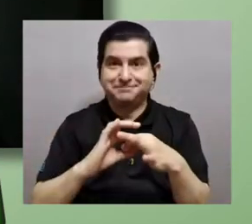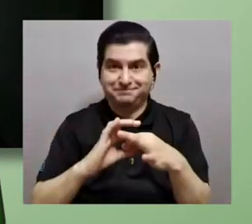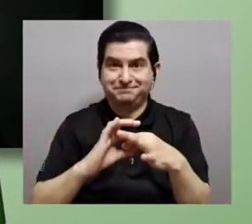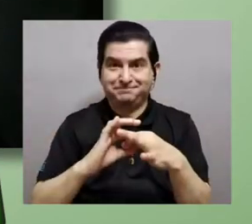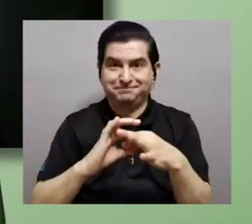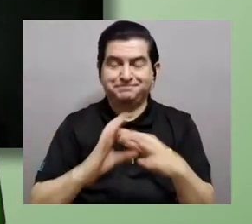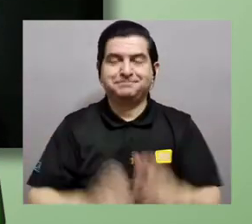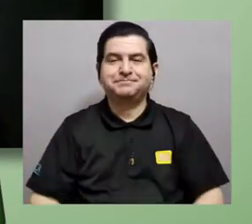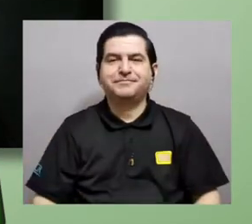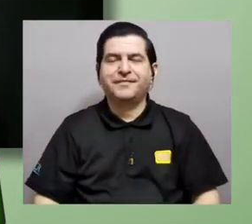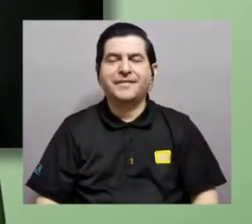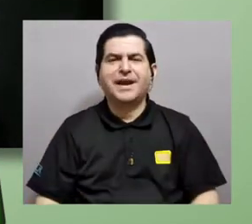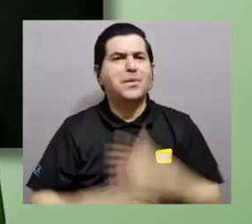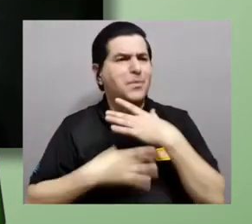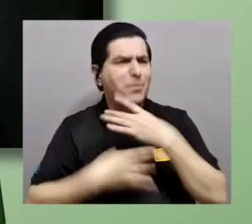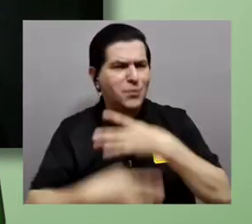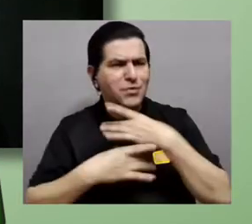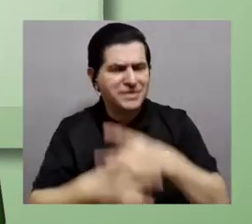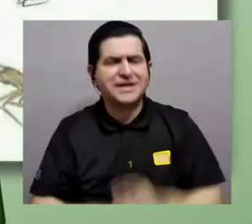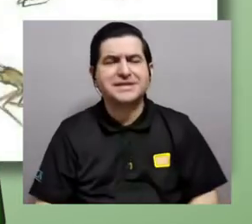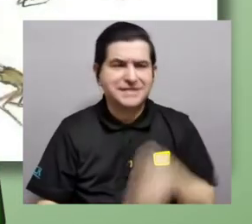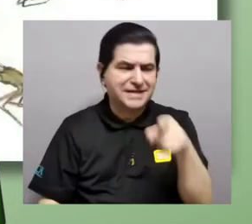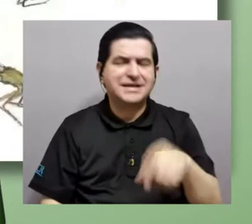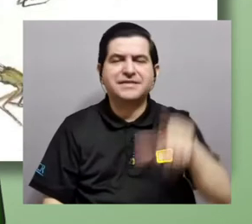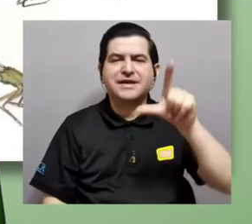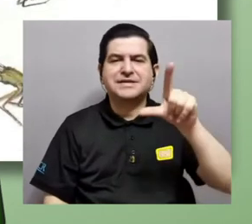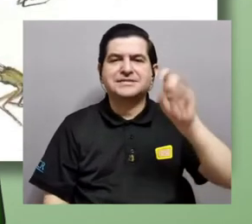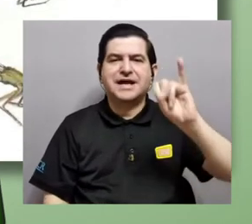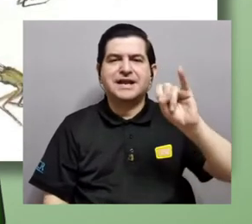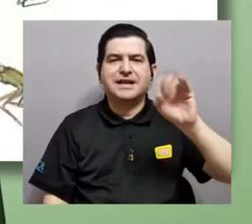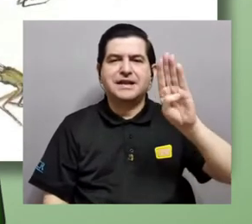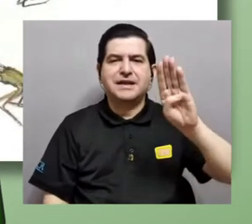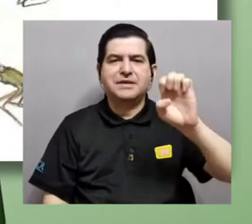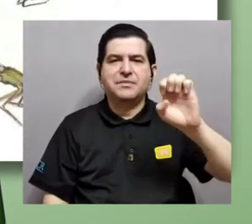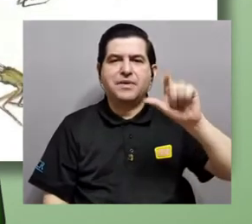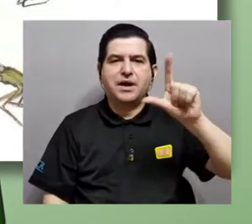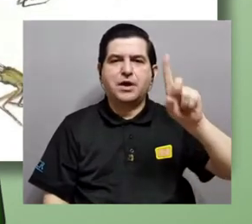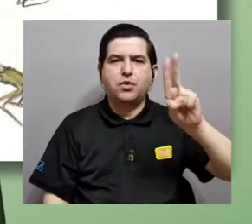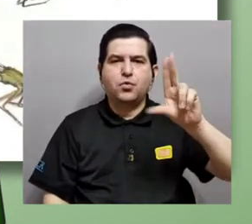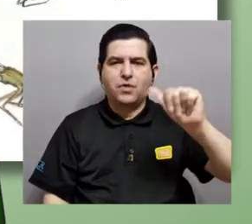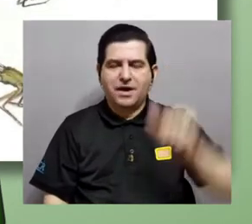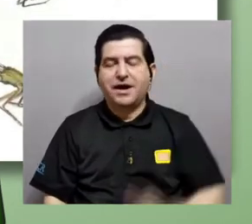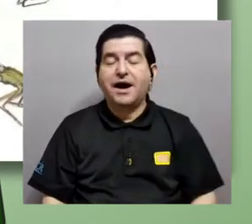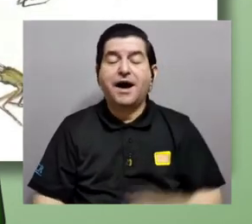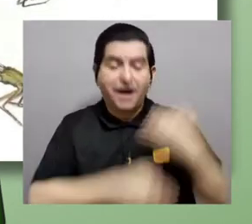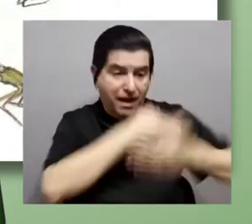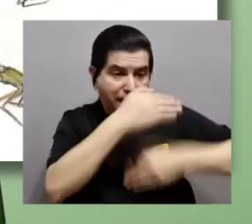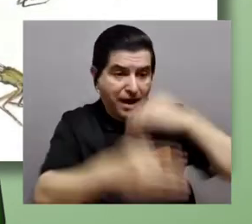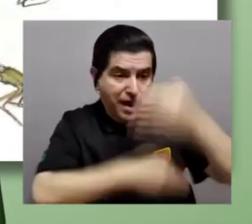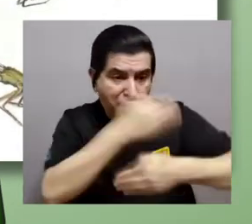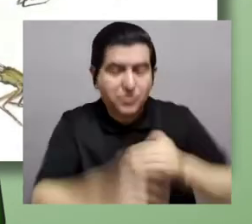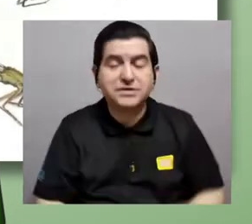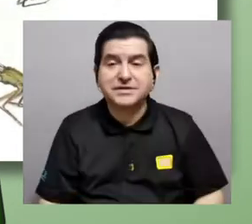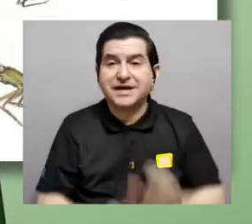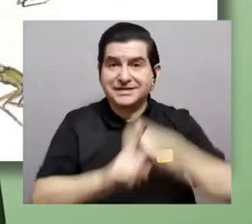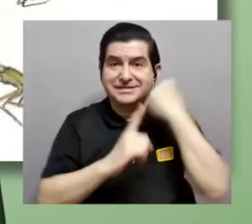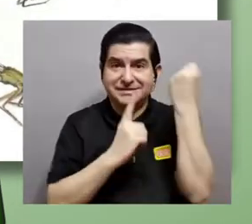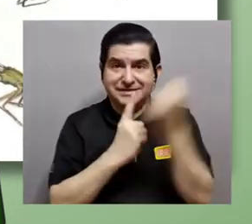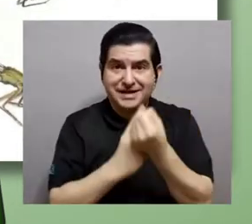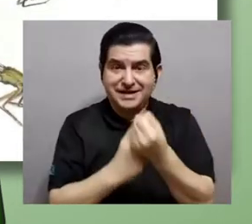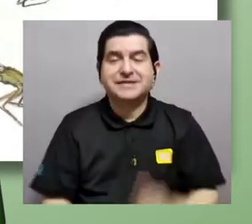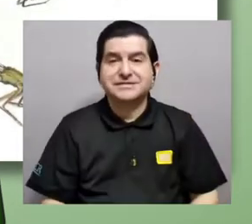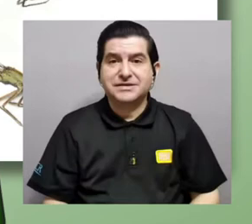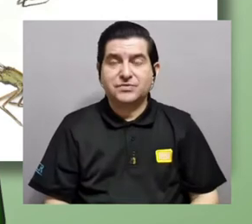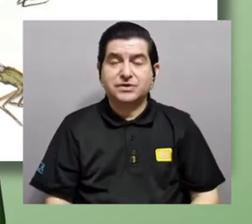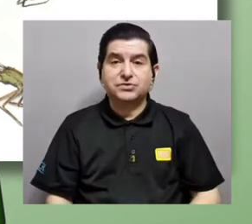Lo que es fascinante de las libérulas de Charca es que el conflicto sexual ha llevado a la evolución del mimetismo intersexual, que es